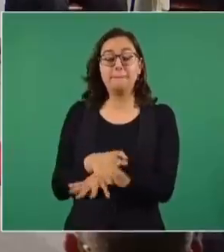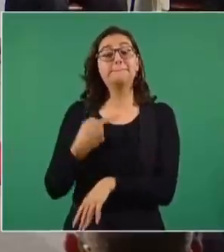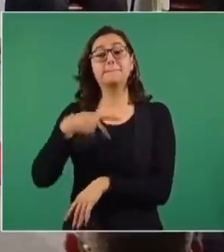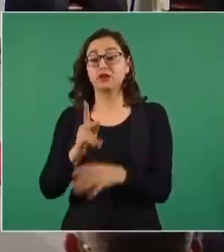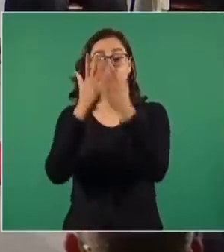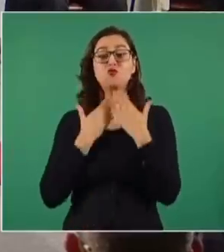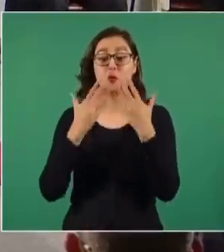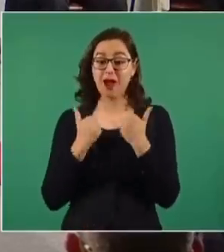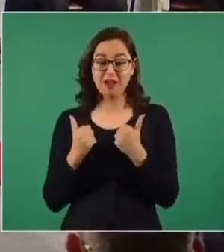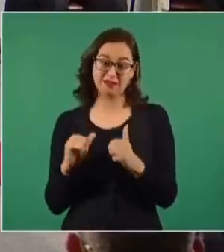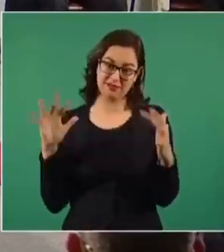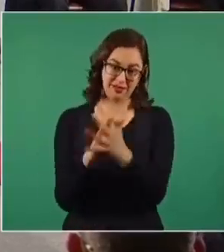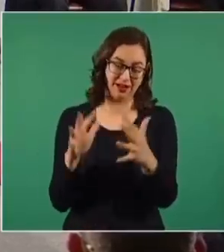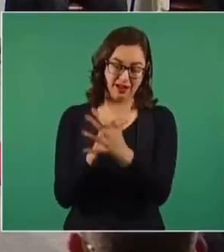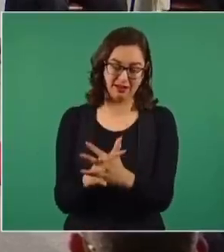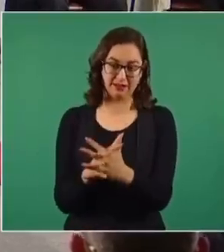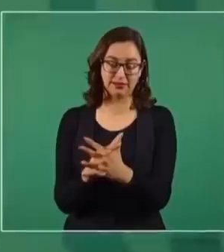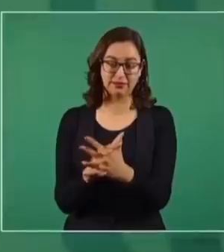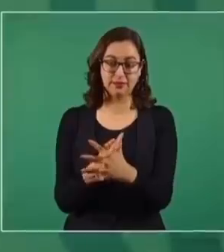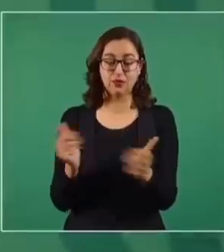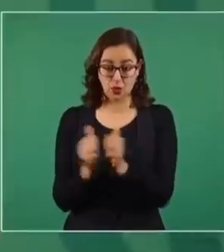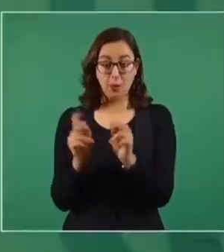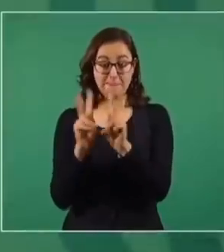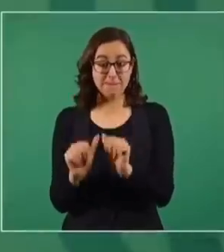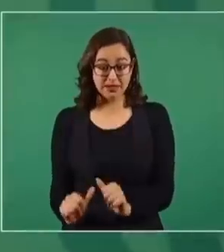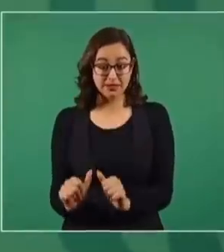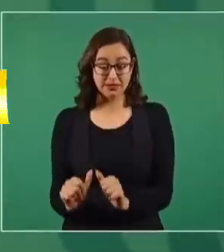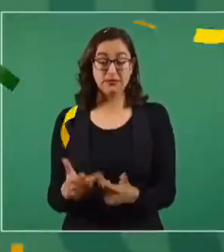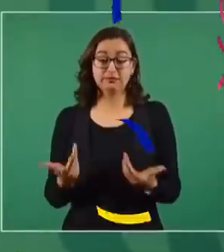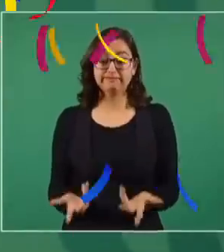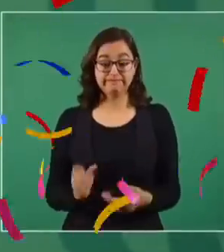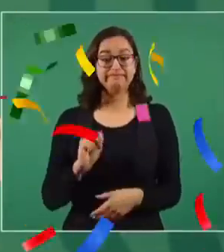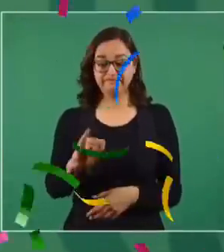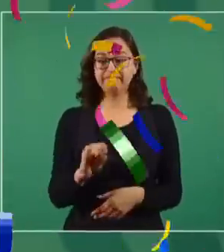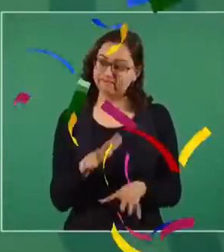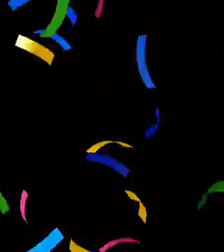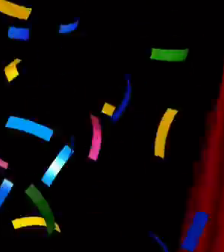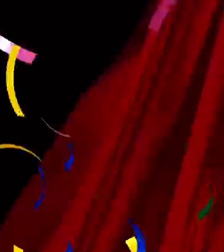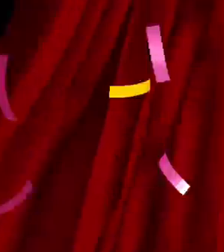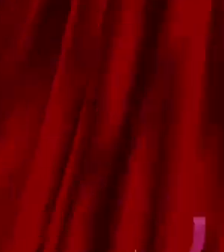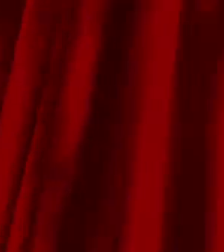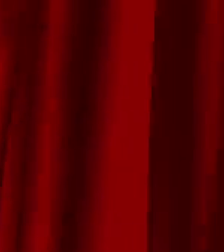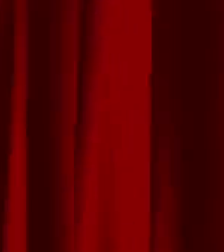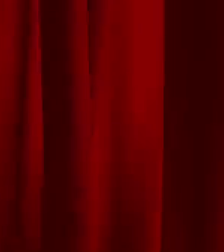pero sin violencia, de manera pacífica. Entonces, sí, todos tenemos que celebrar eso.